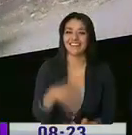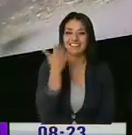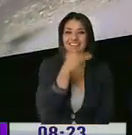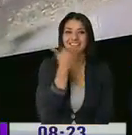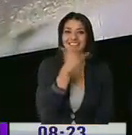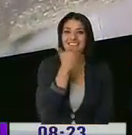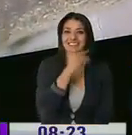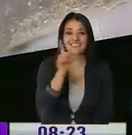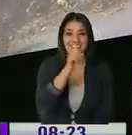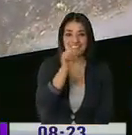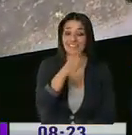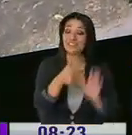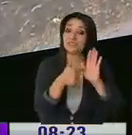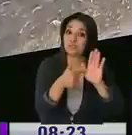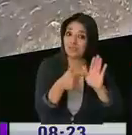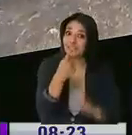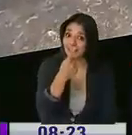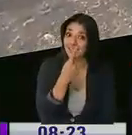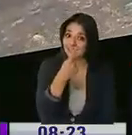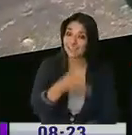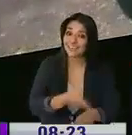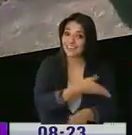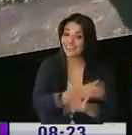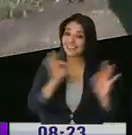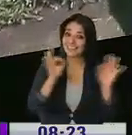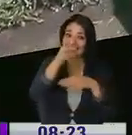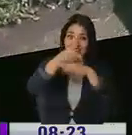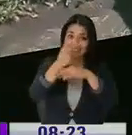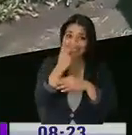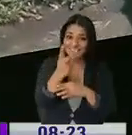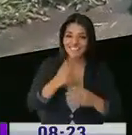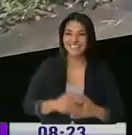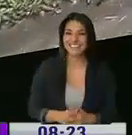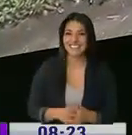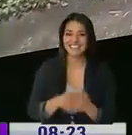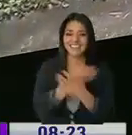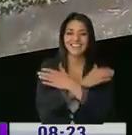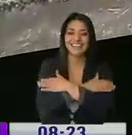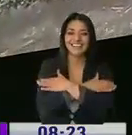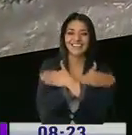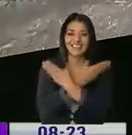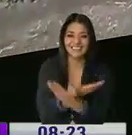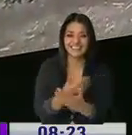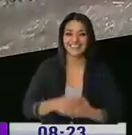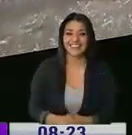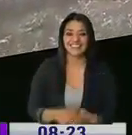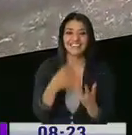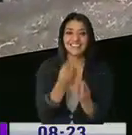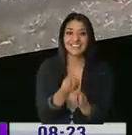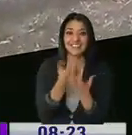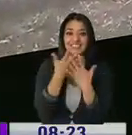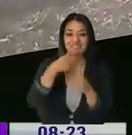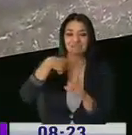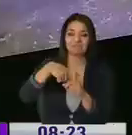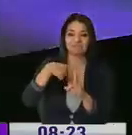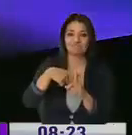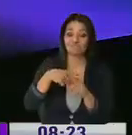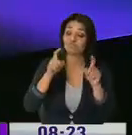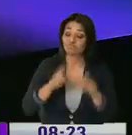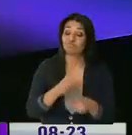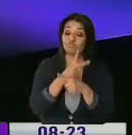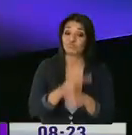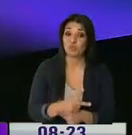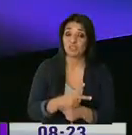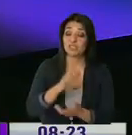No, no, eso queda solo detrás de cámaras, mi Robert. Está bien, un abrazo. Andréita, contándonos las cosas positivas que hay que cuidar a las